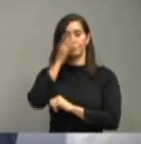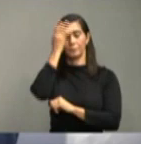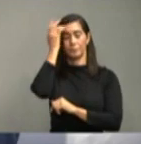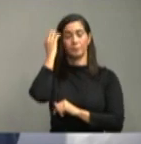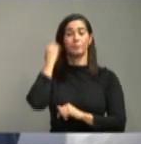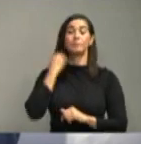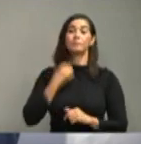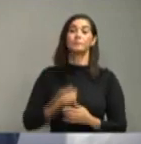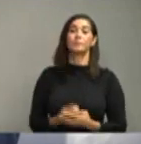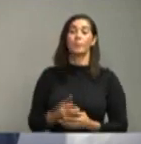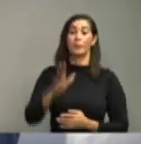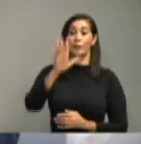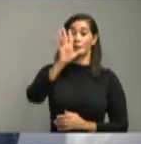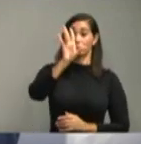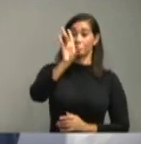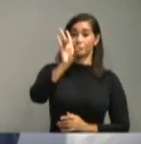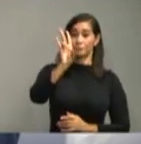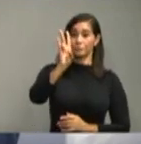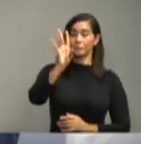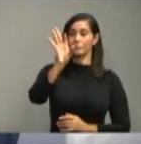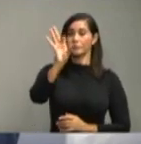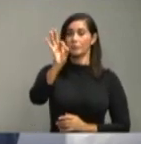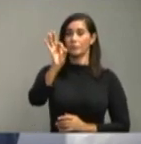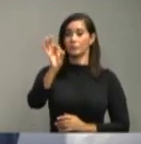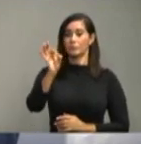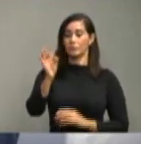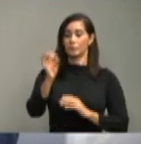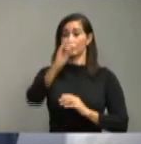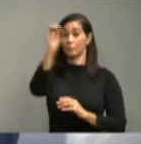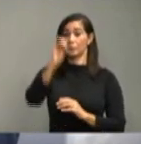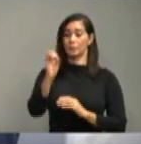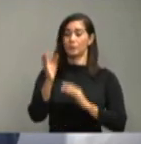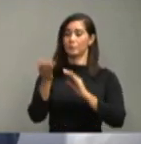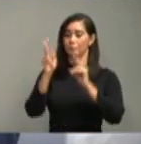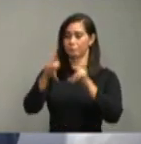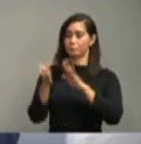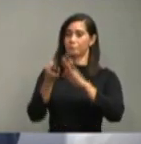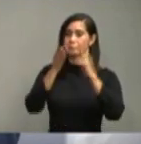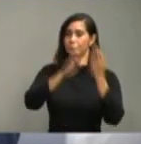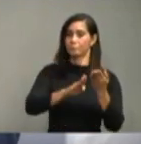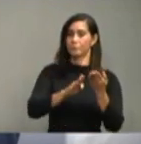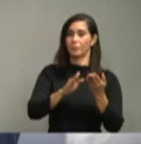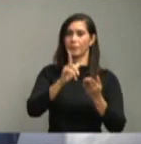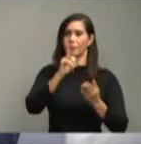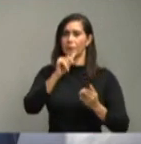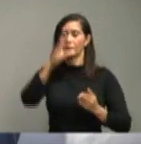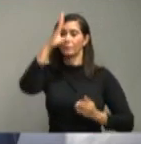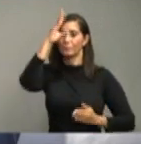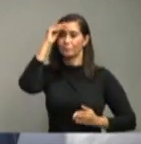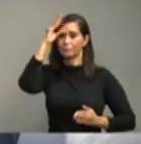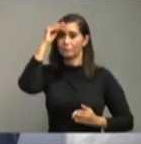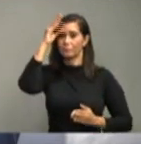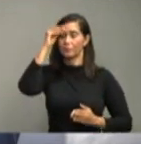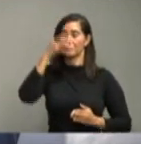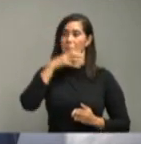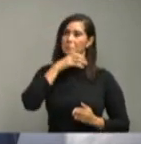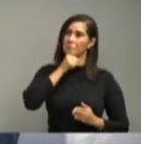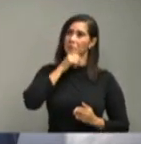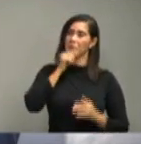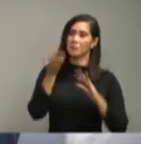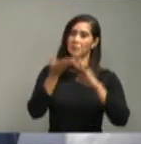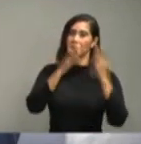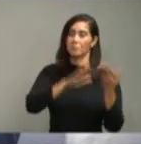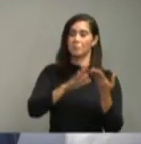El 79% de los fallecimientos corresponden a hombres. La edad media,